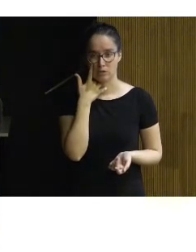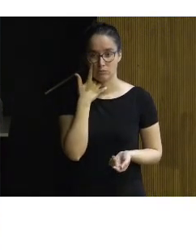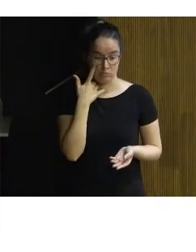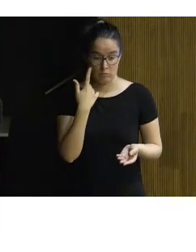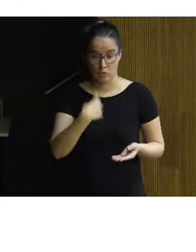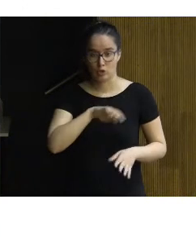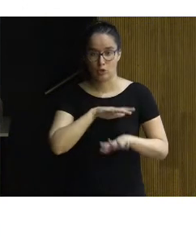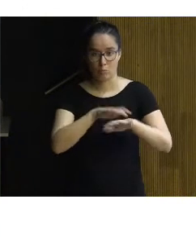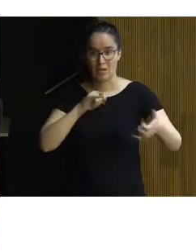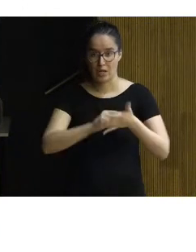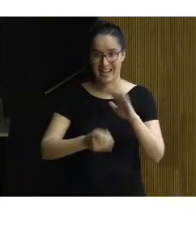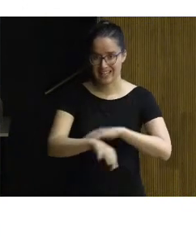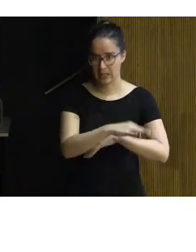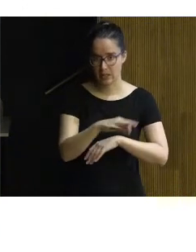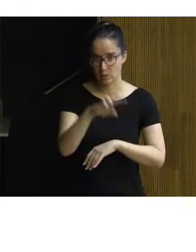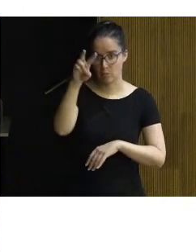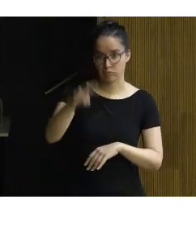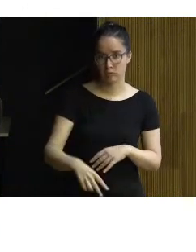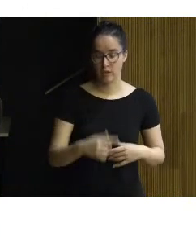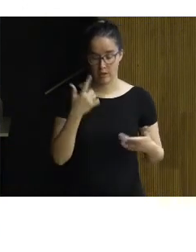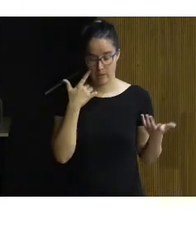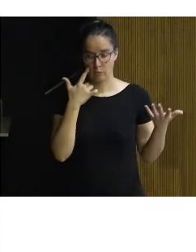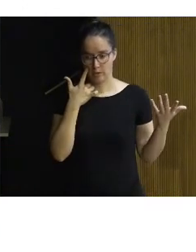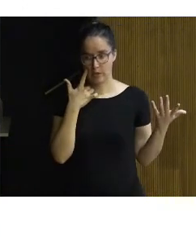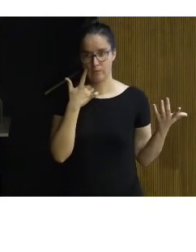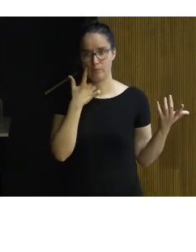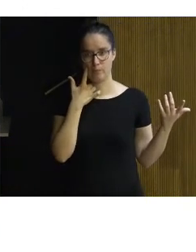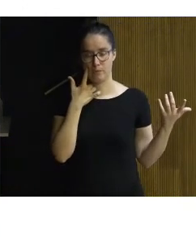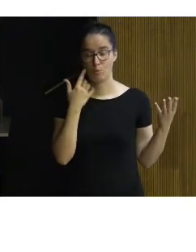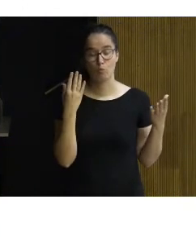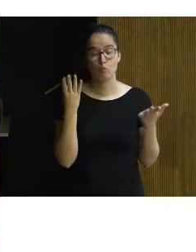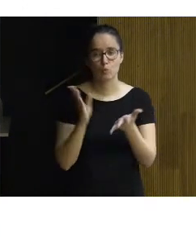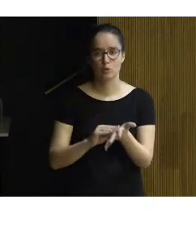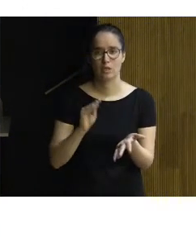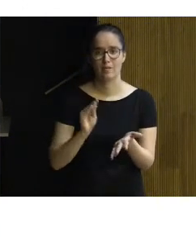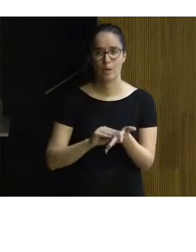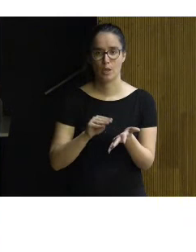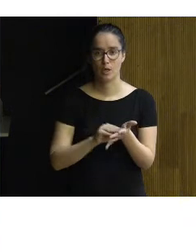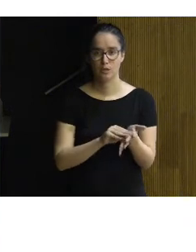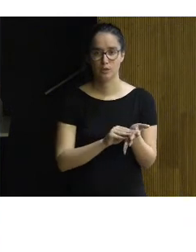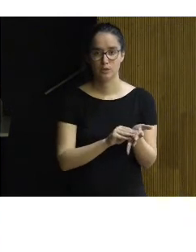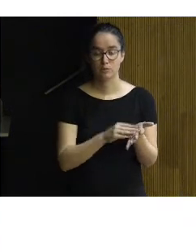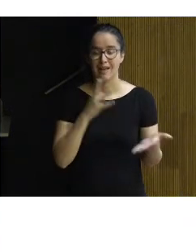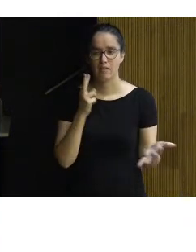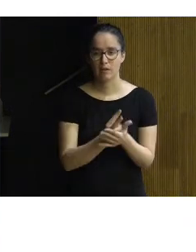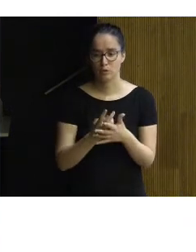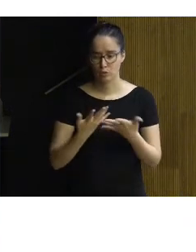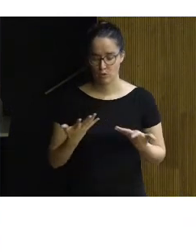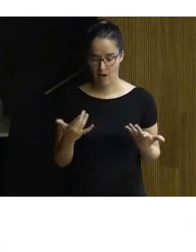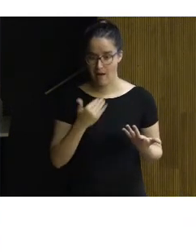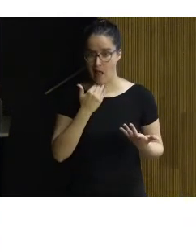nosotros somos arquitectos diciendo, nos enfrentamos muchas veces al reto de decir, cuando tenemos